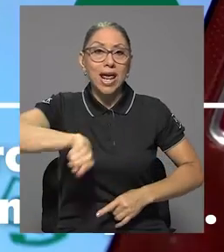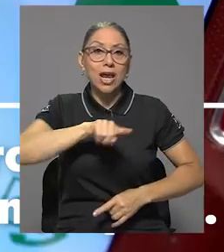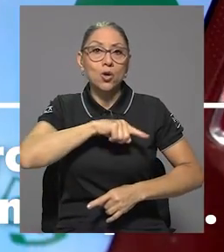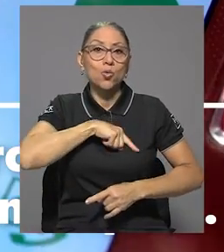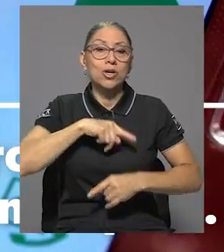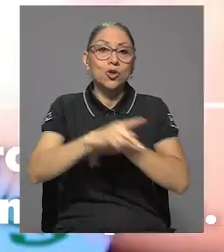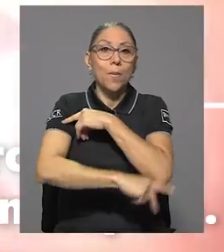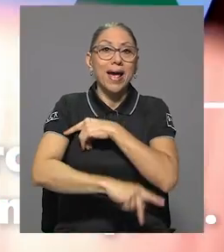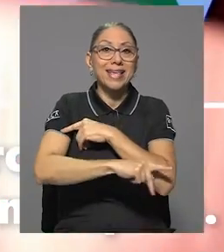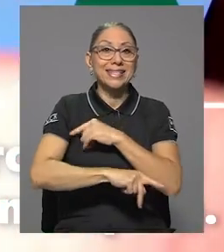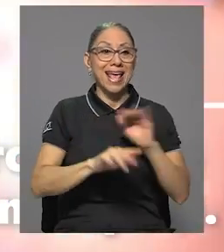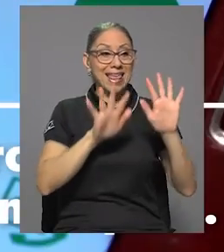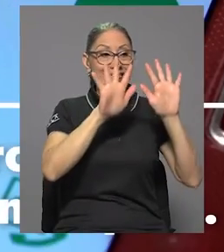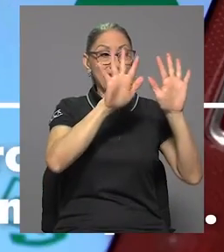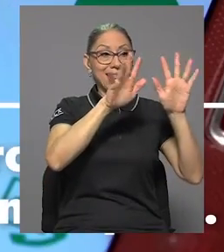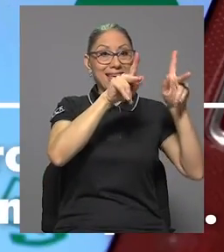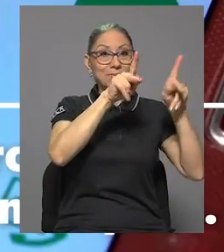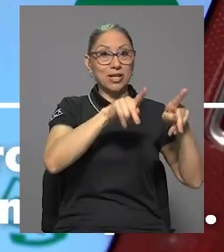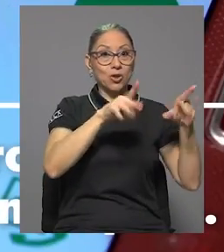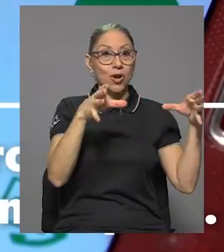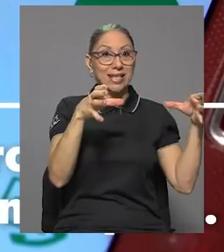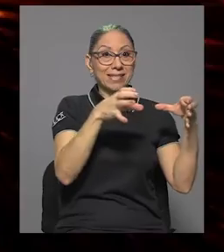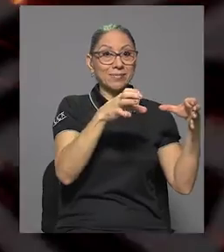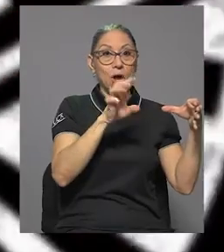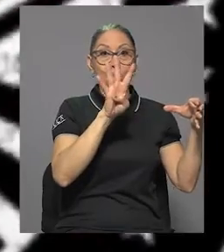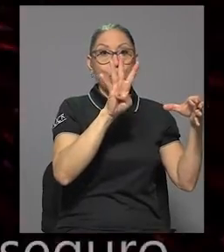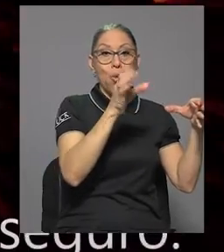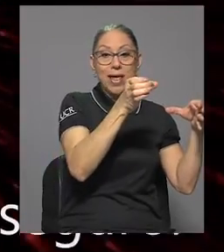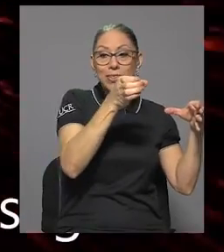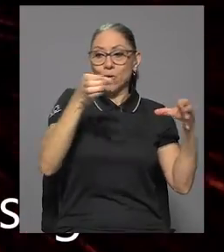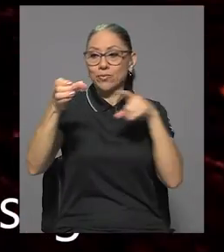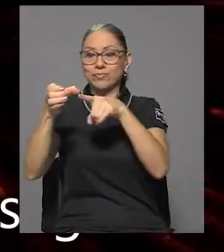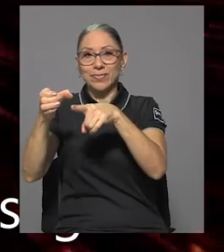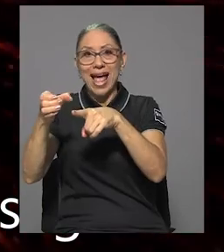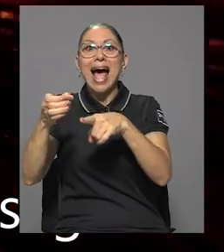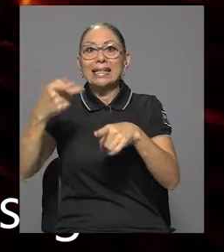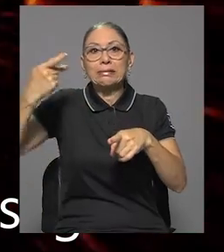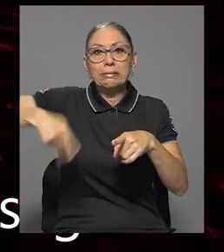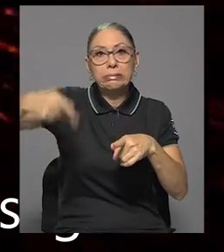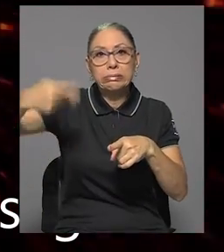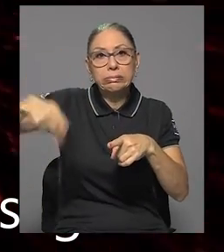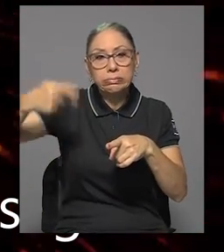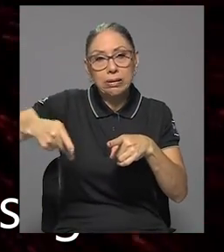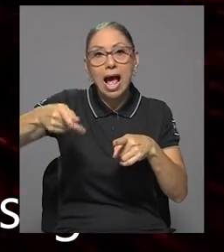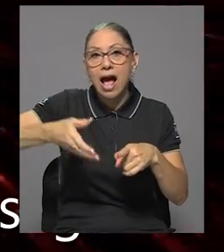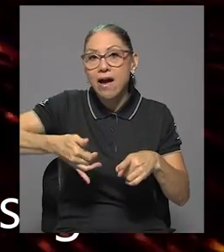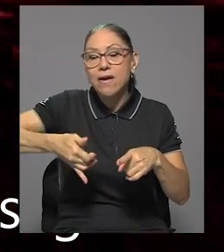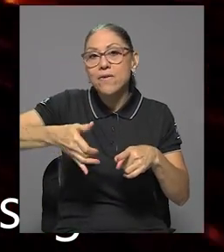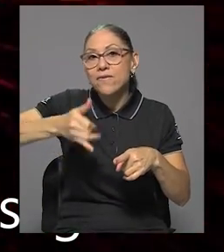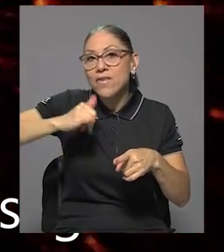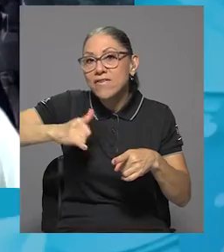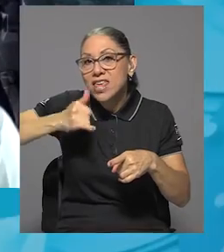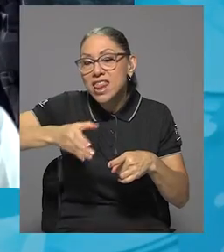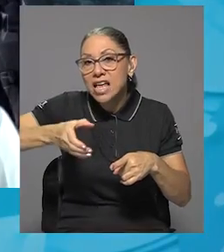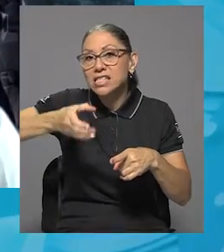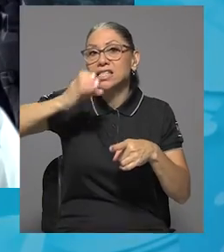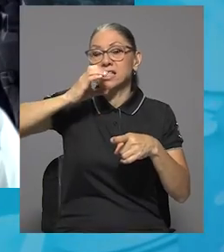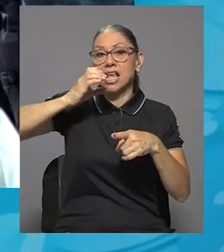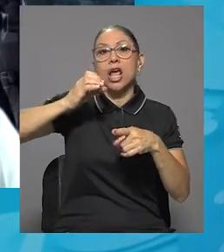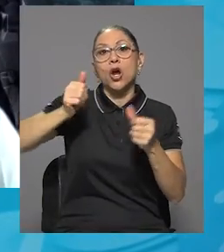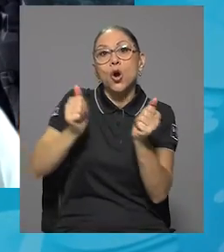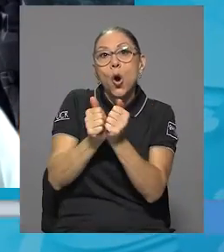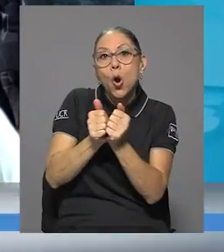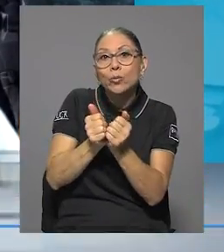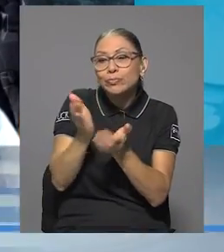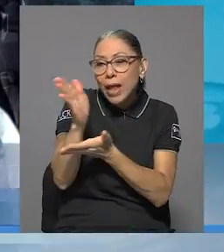cuatro de cada diez personas han estado expuestas directa o indirectamente a bebidas adulteradas. De hecho,